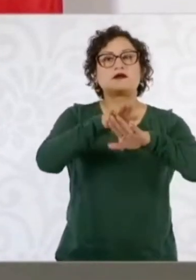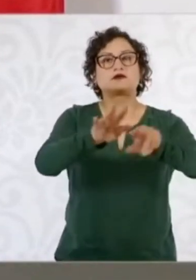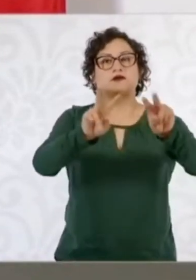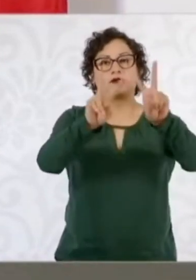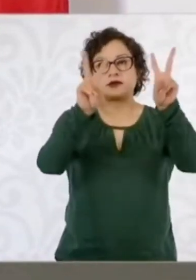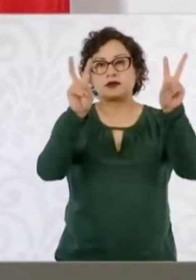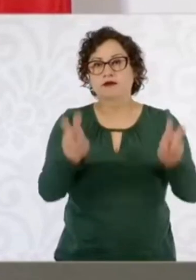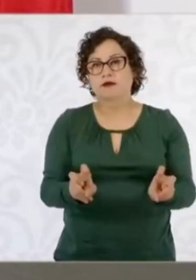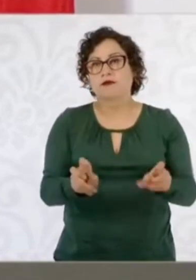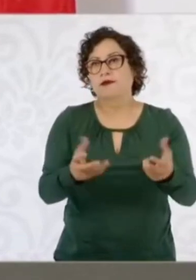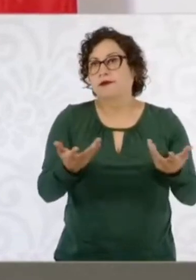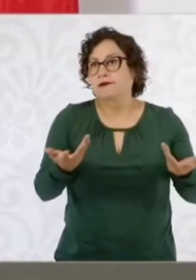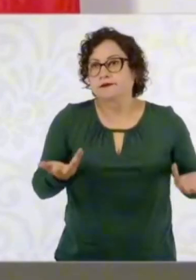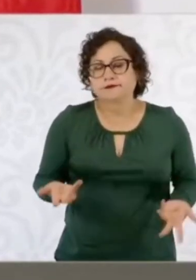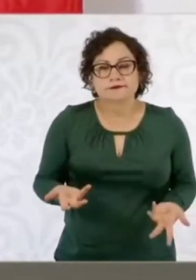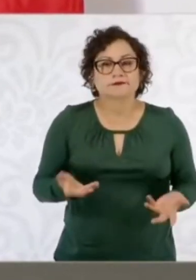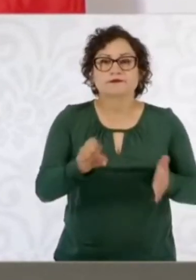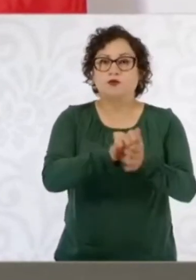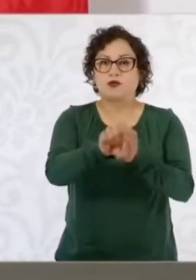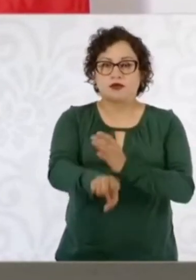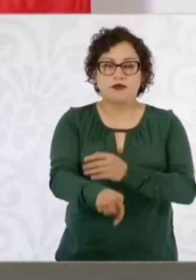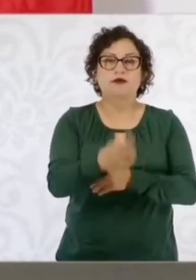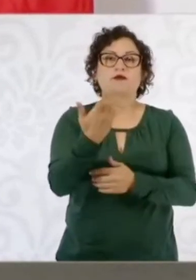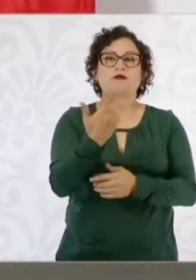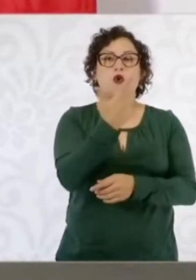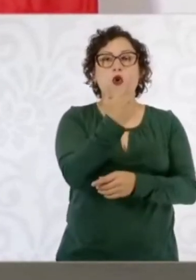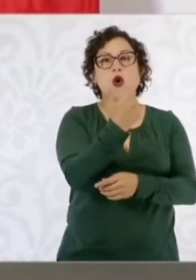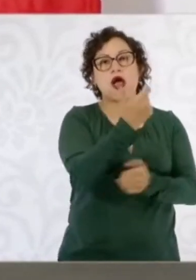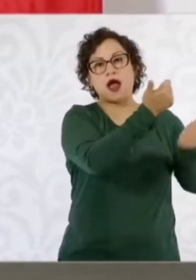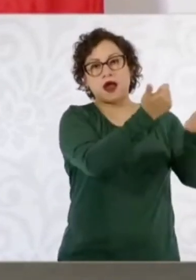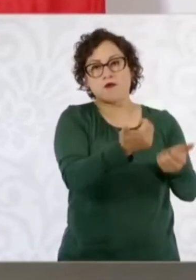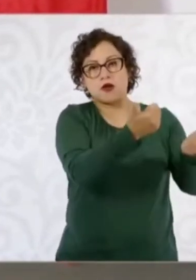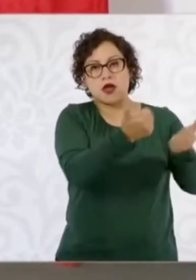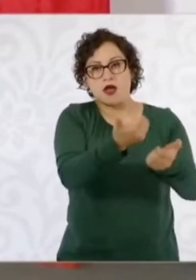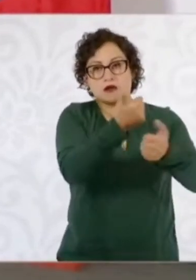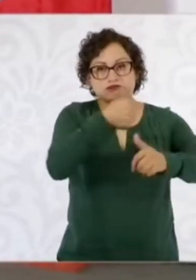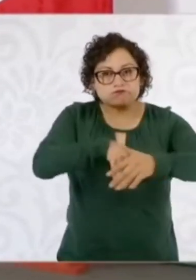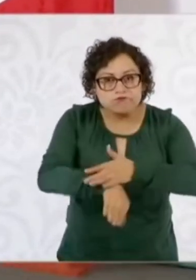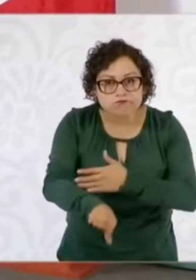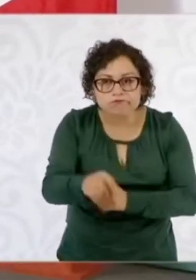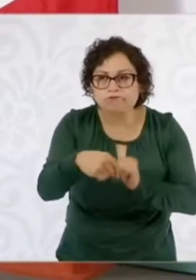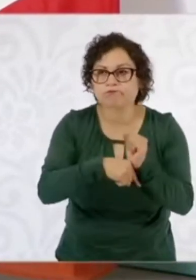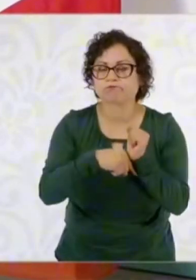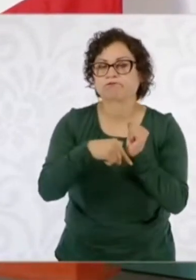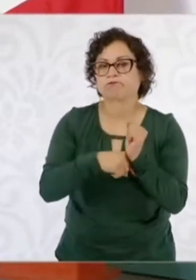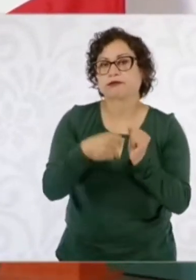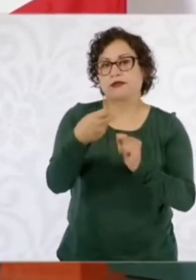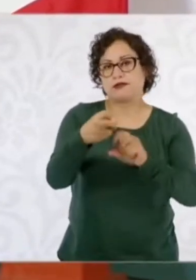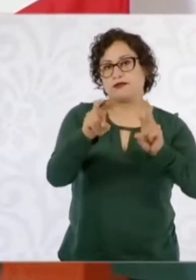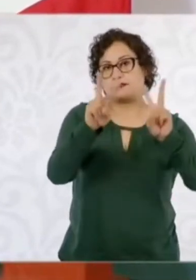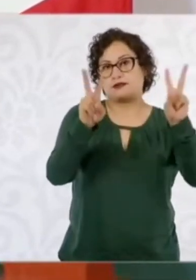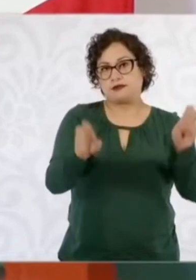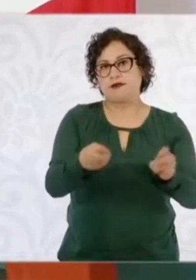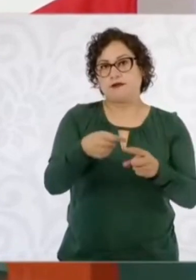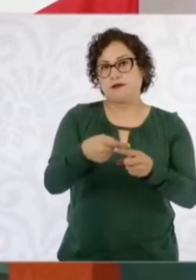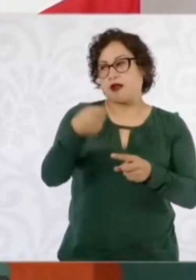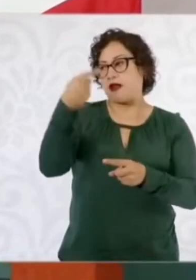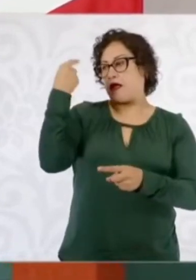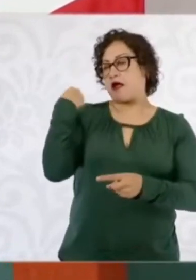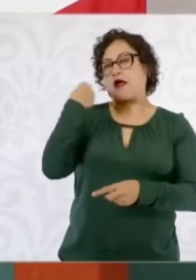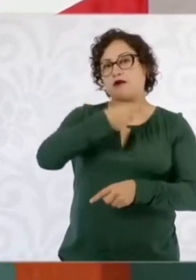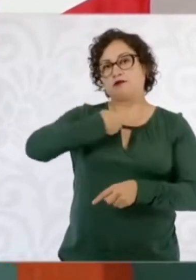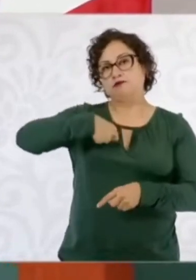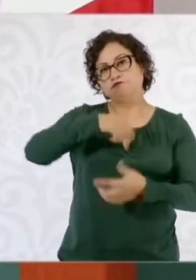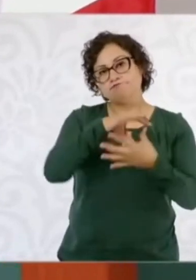Estados Unidos a México, a nuestro país, que es un tema que hemos estado planteando ya desde hace